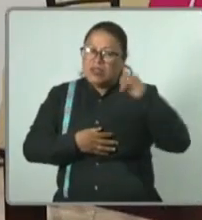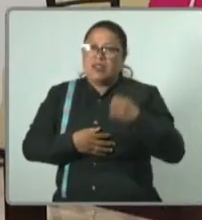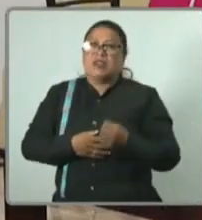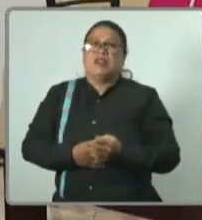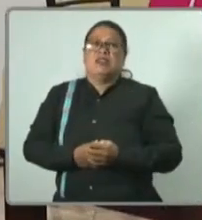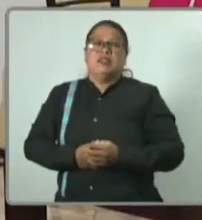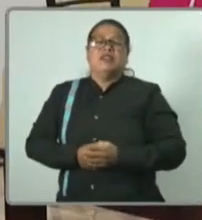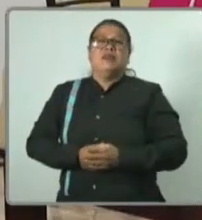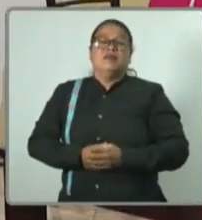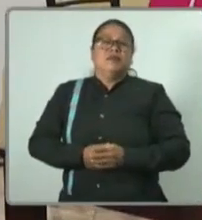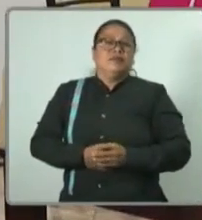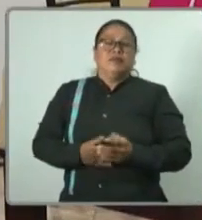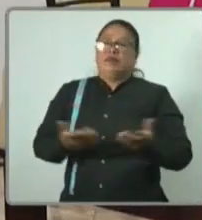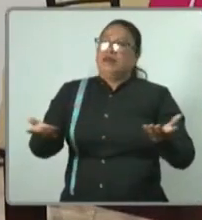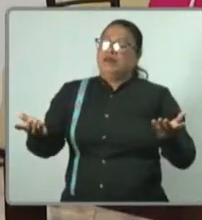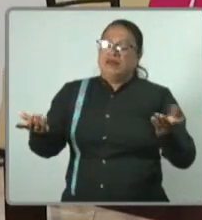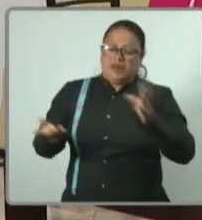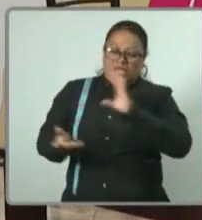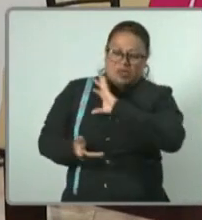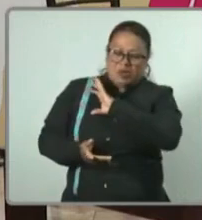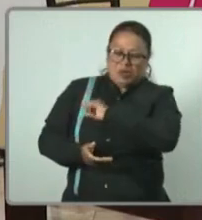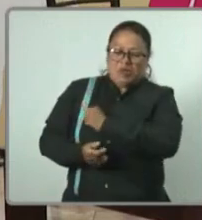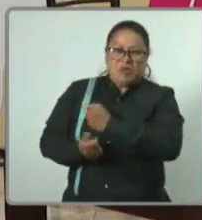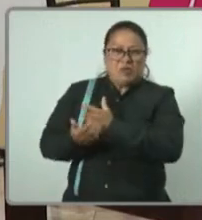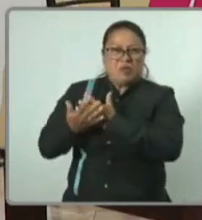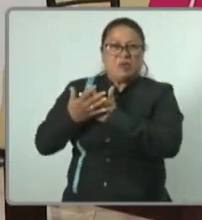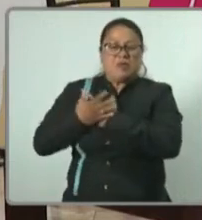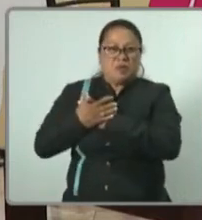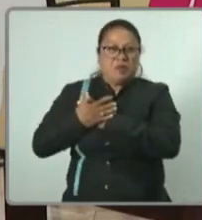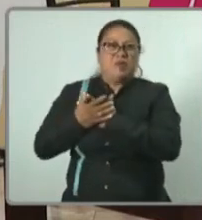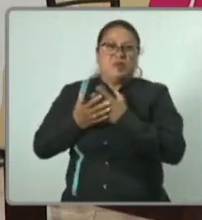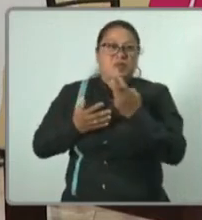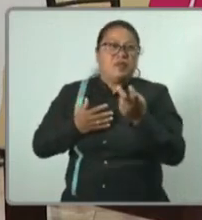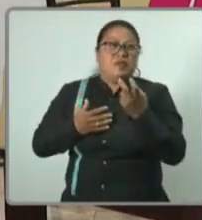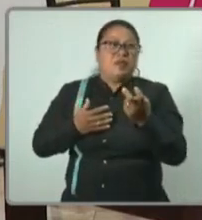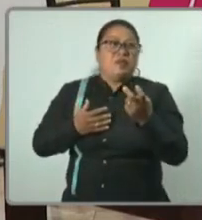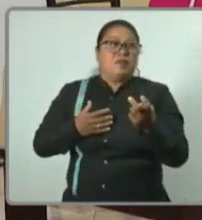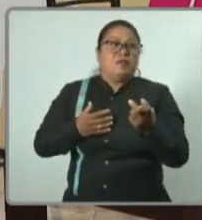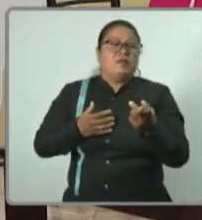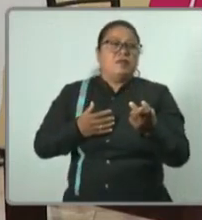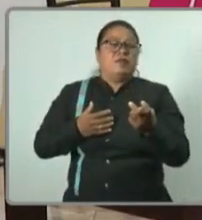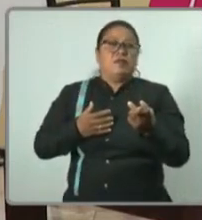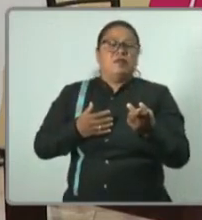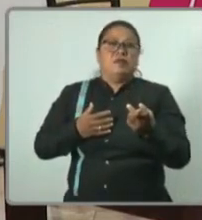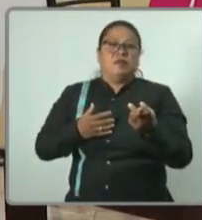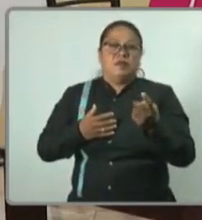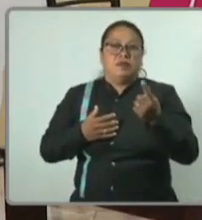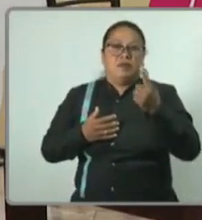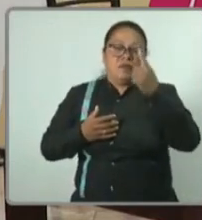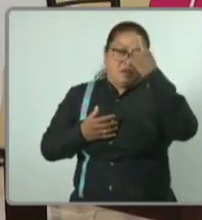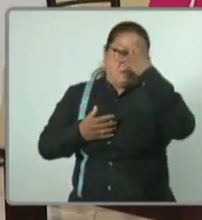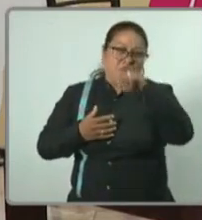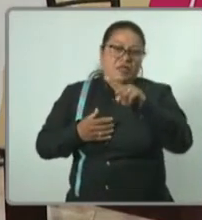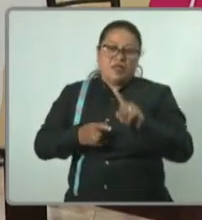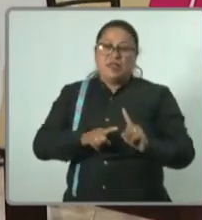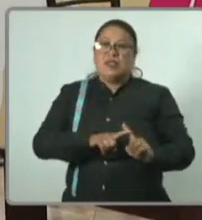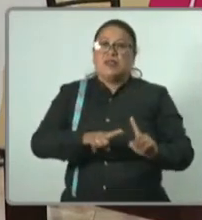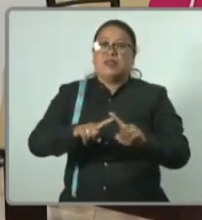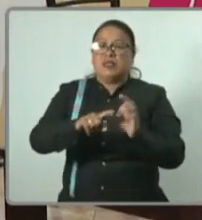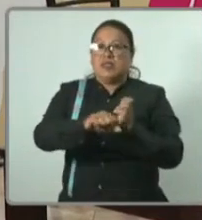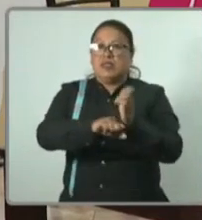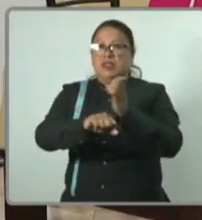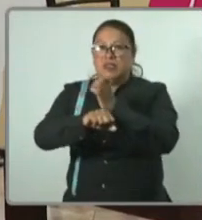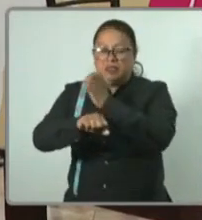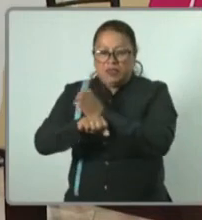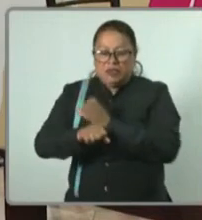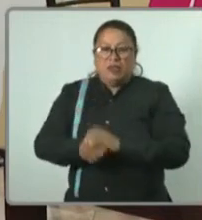de toda la pasión que pueden tener en diferentes estados